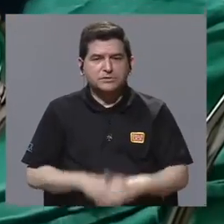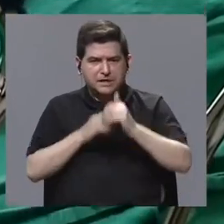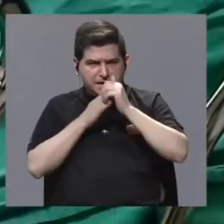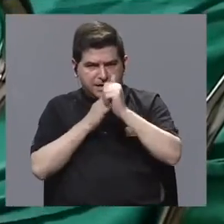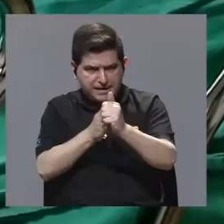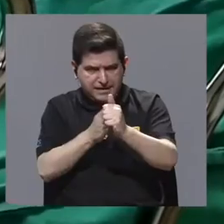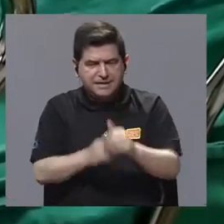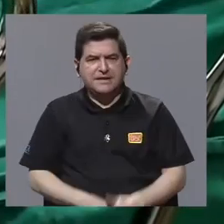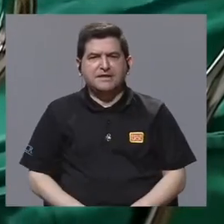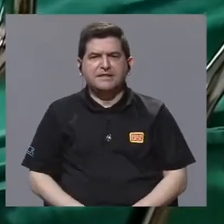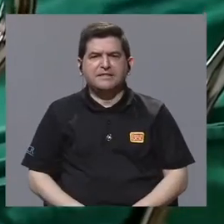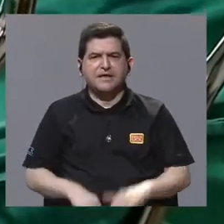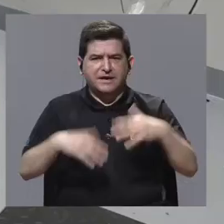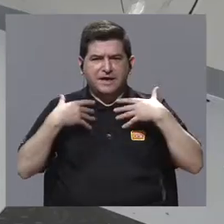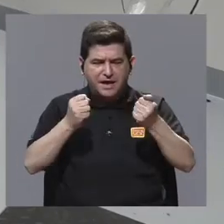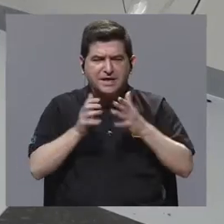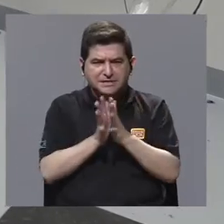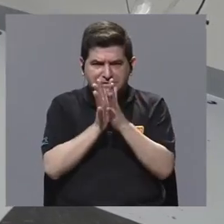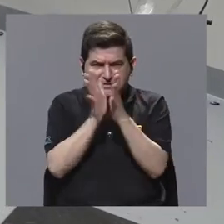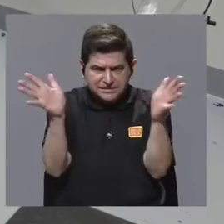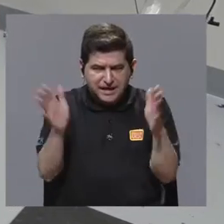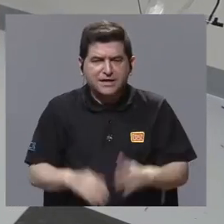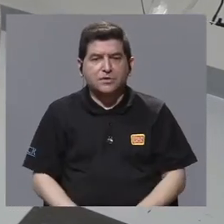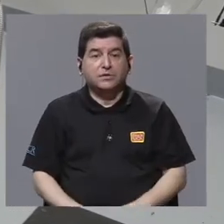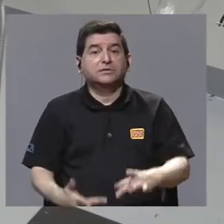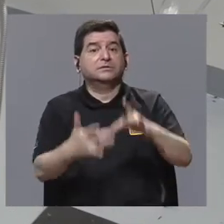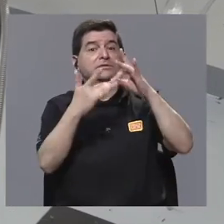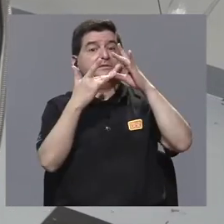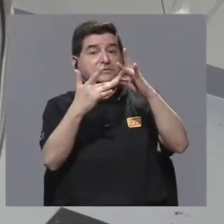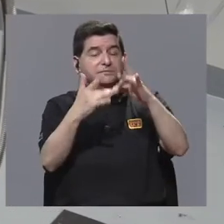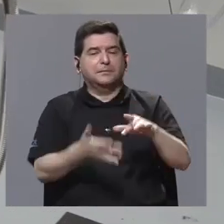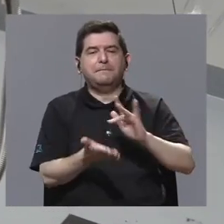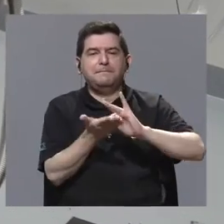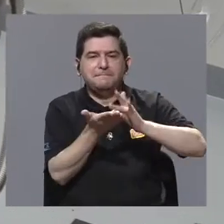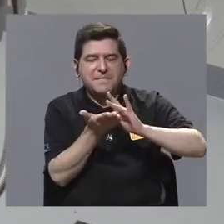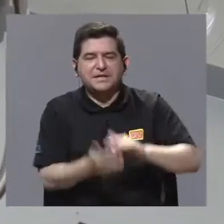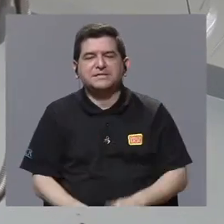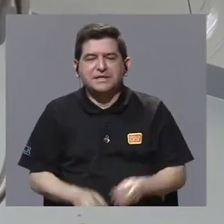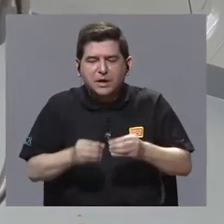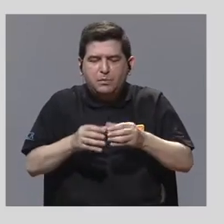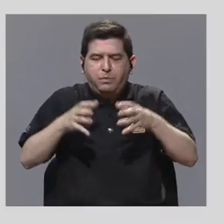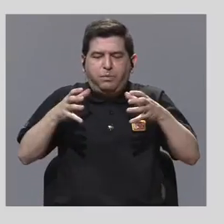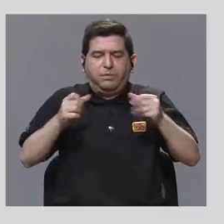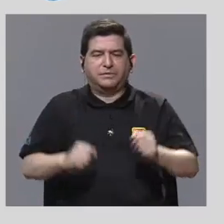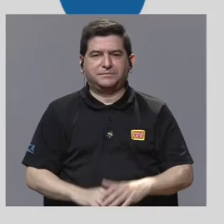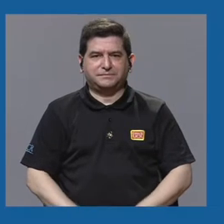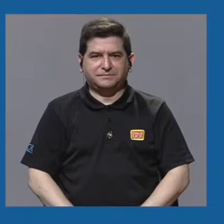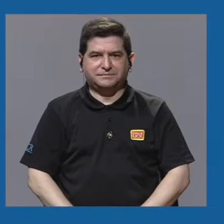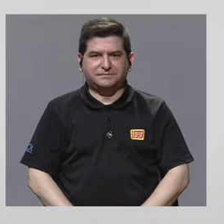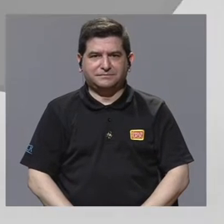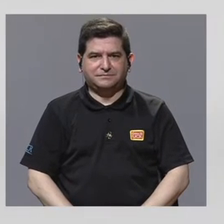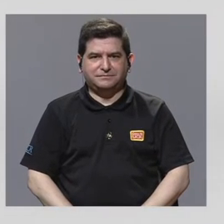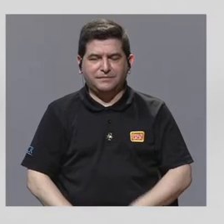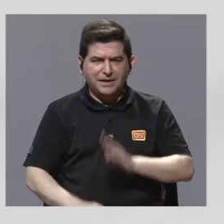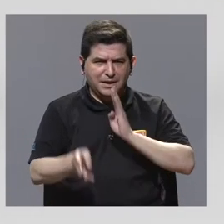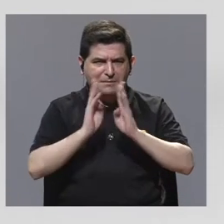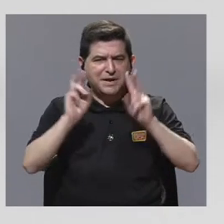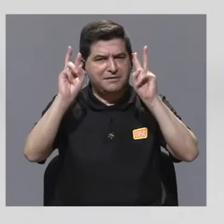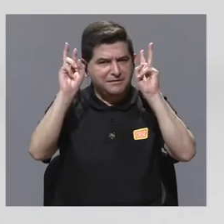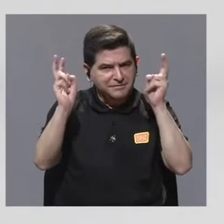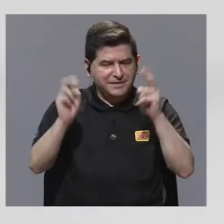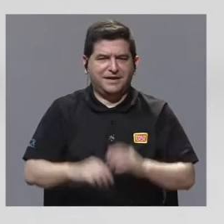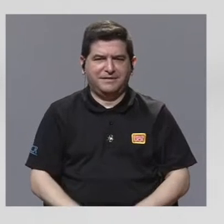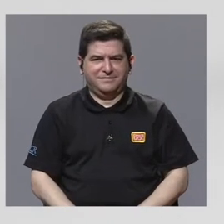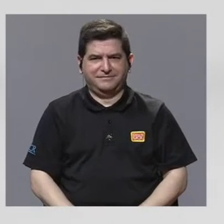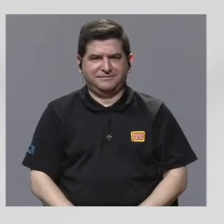paso adelante en el campo de la salud pública y en particular de la medicina nuclear. Para conversar sobre este